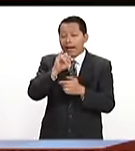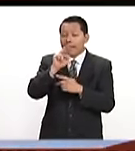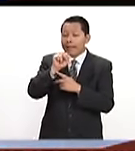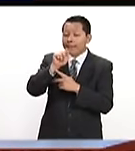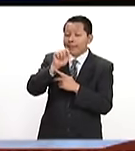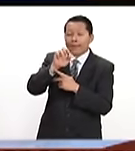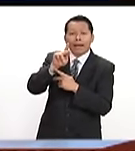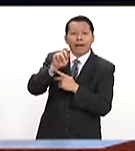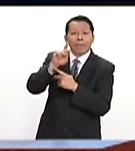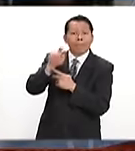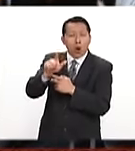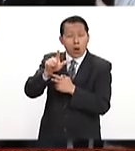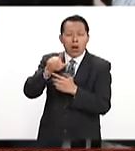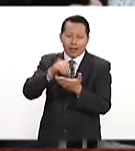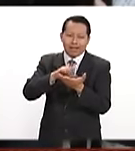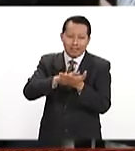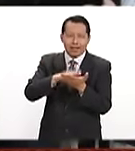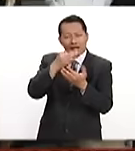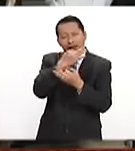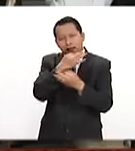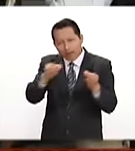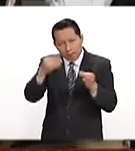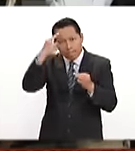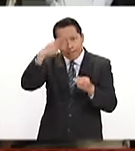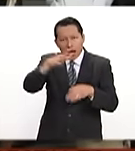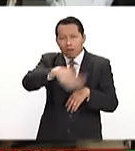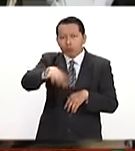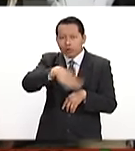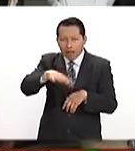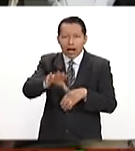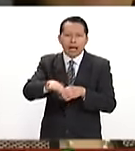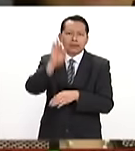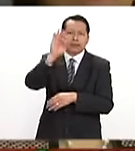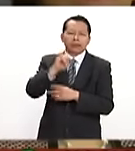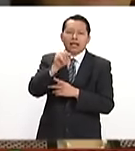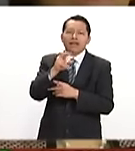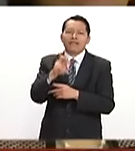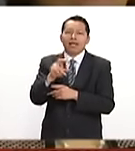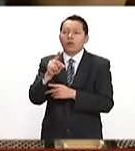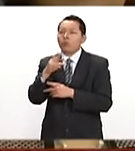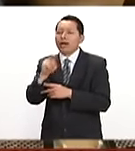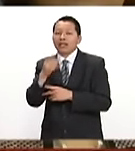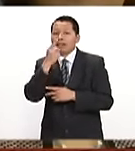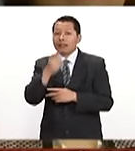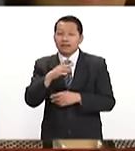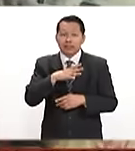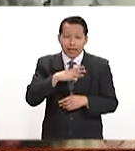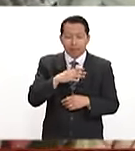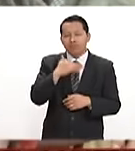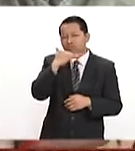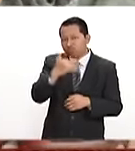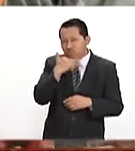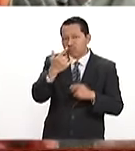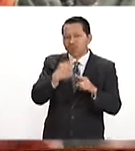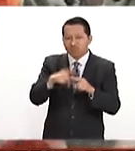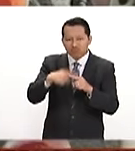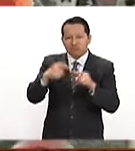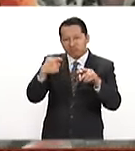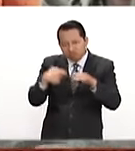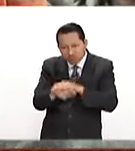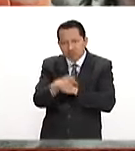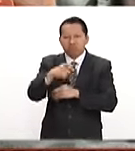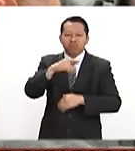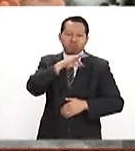roja contra Javier Duarte, el exgobernador de Veracruz. En ella se detalla que se le persigue por los delitos de delincuencia organizada y operaciones con